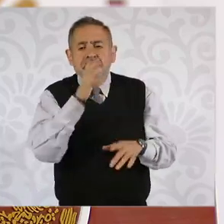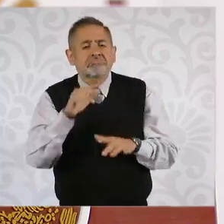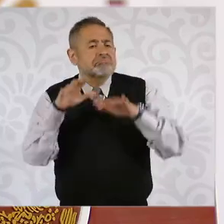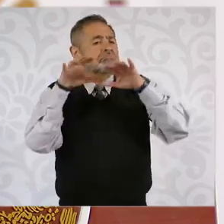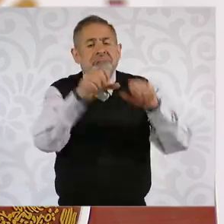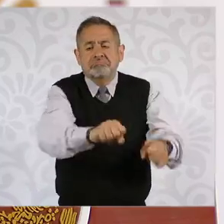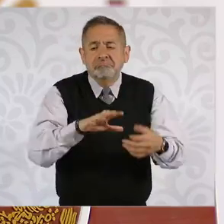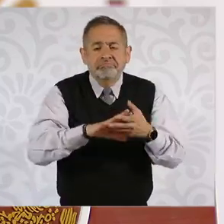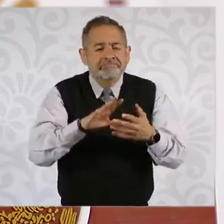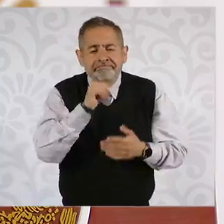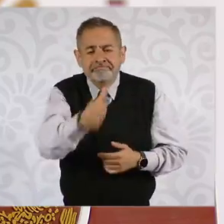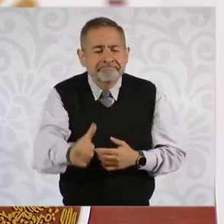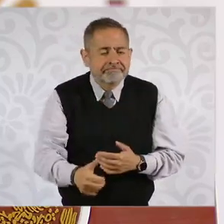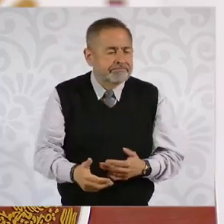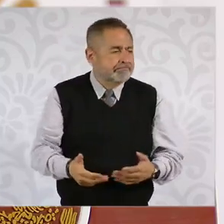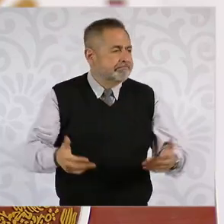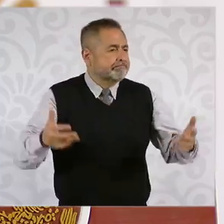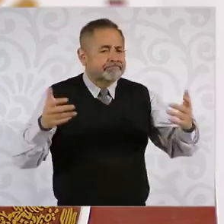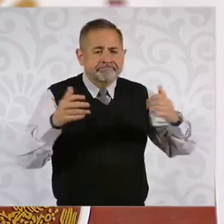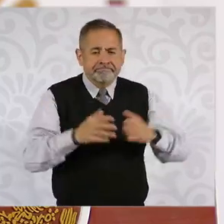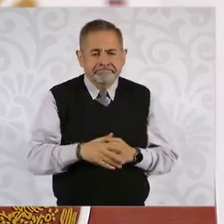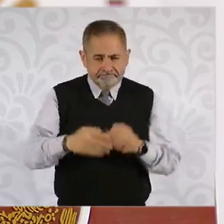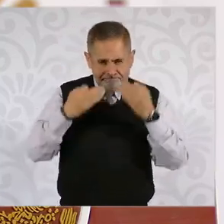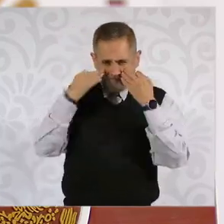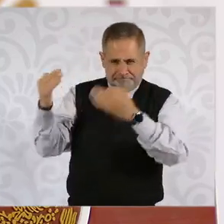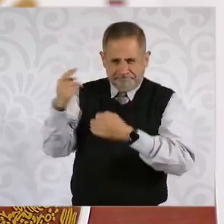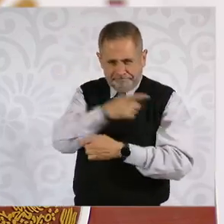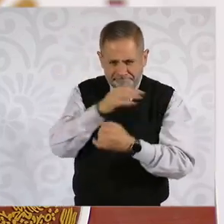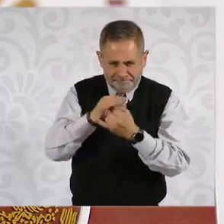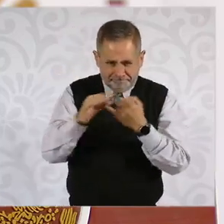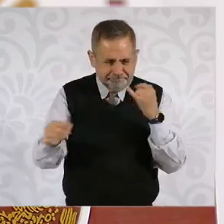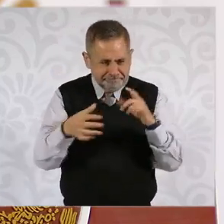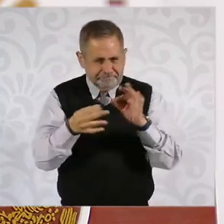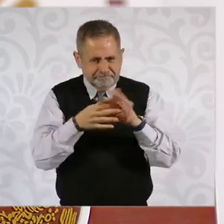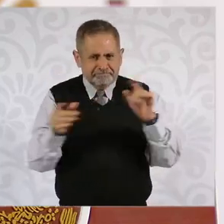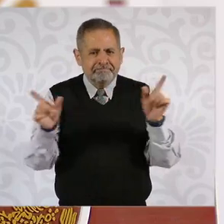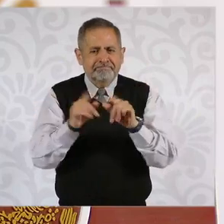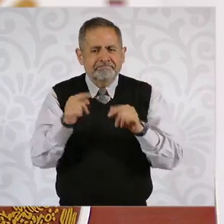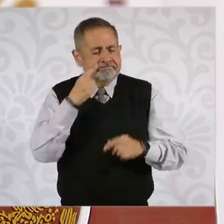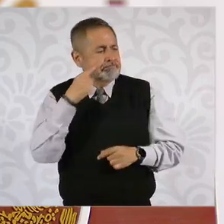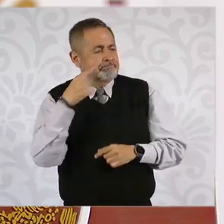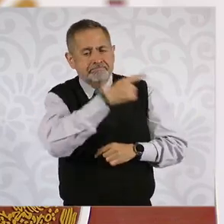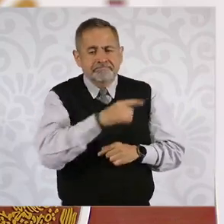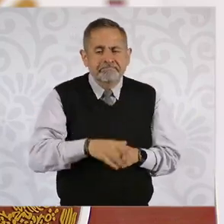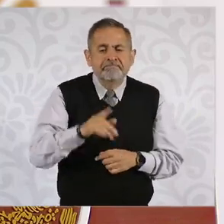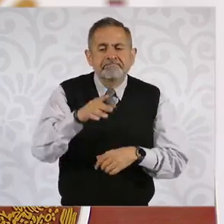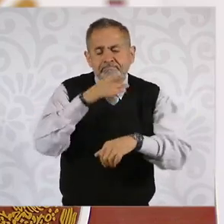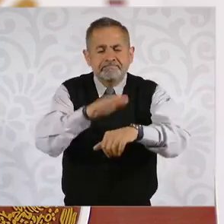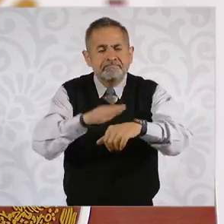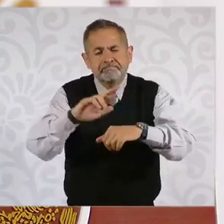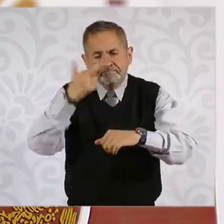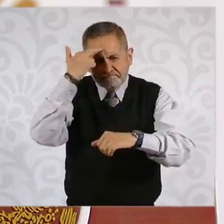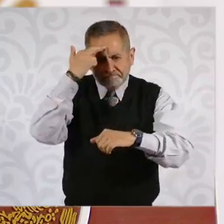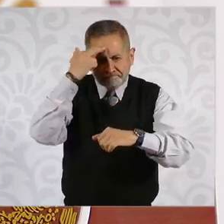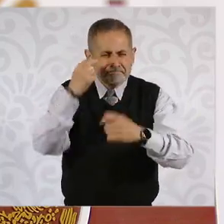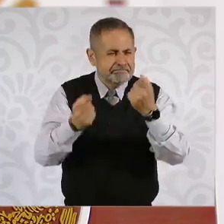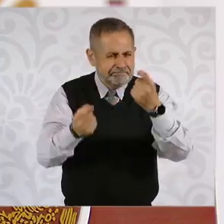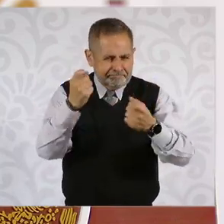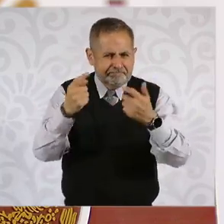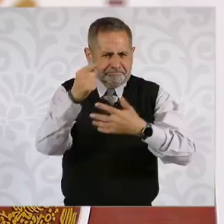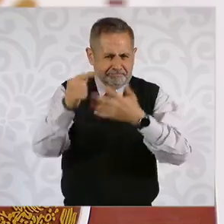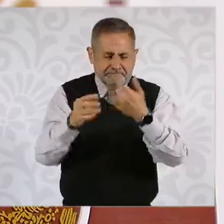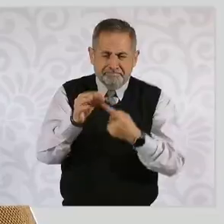Ahora, finalmente, los veremos rápidamente. Recordar algunos de los casos más